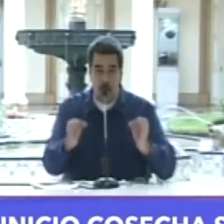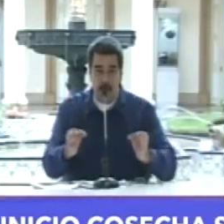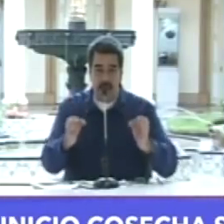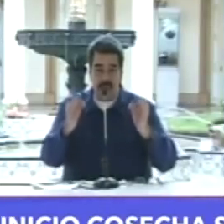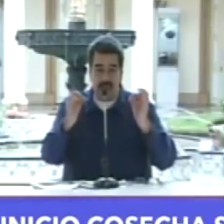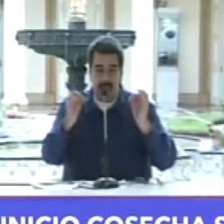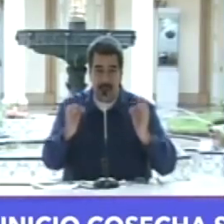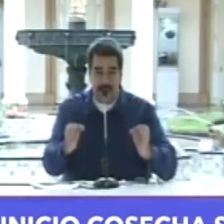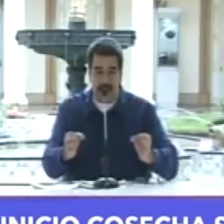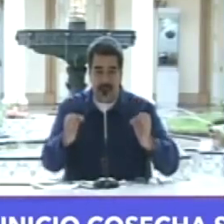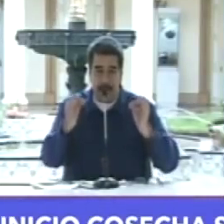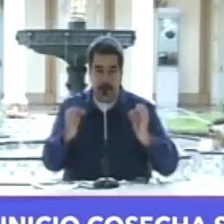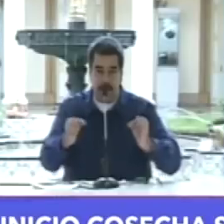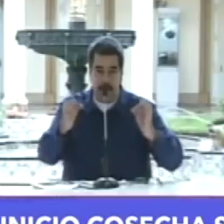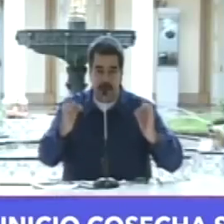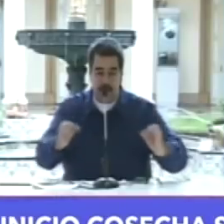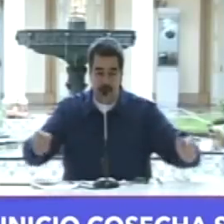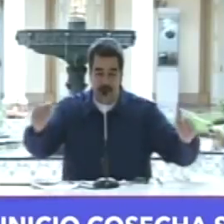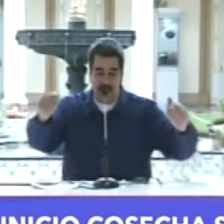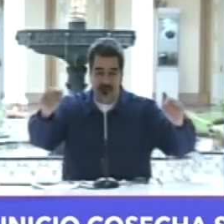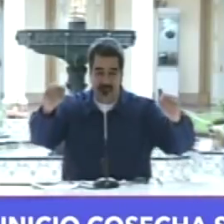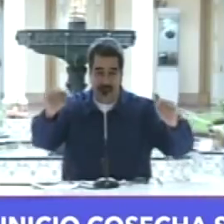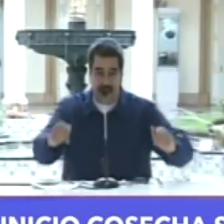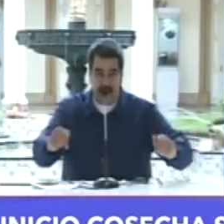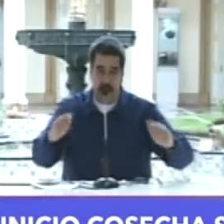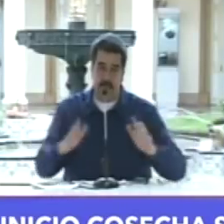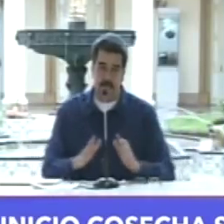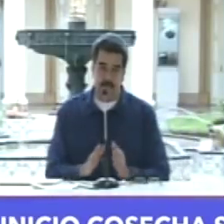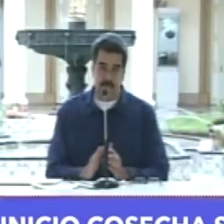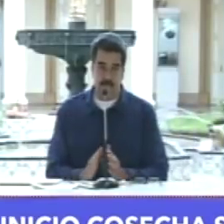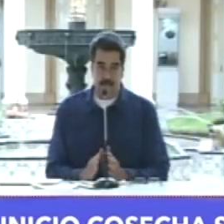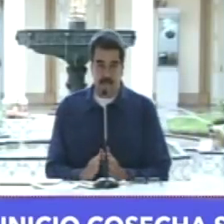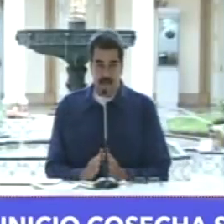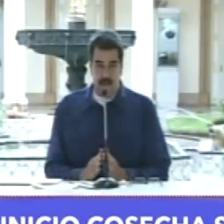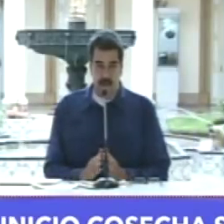come se alimenta el pueblo de Venezuela en nuestra tierra